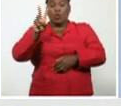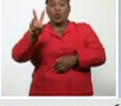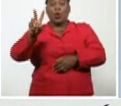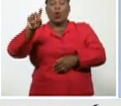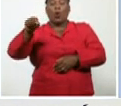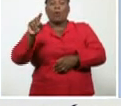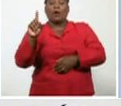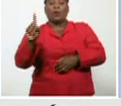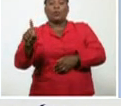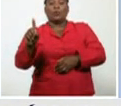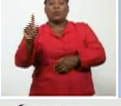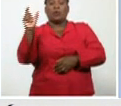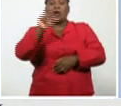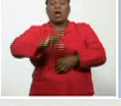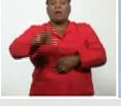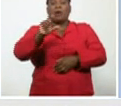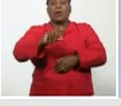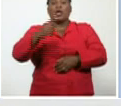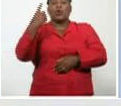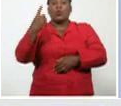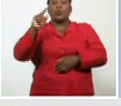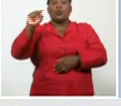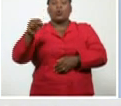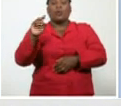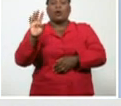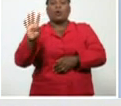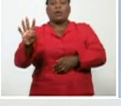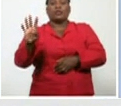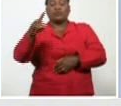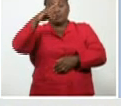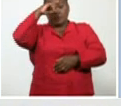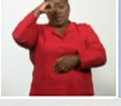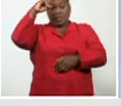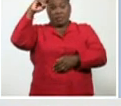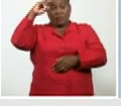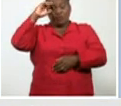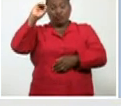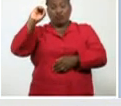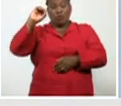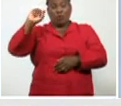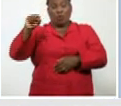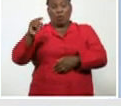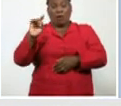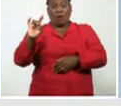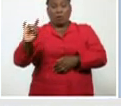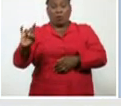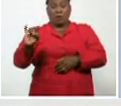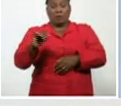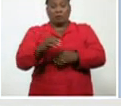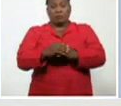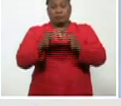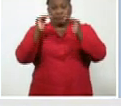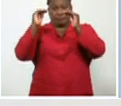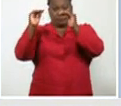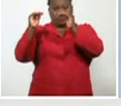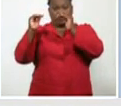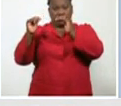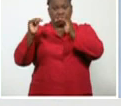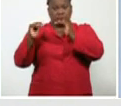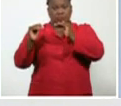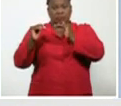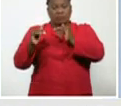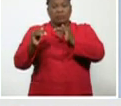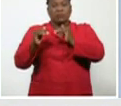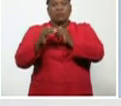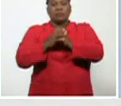Camagüey, 1,4, Santiespíritu, 0,9, por ahí, de ahí para abajo,